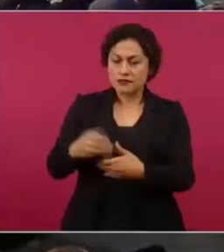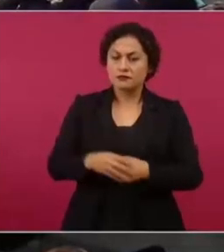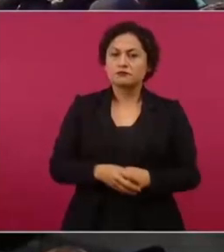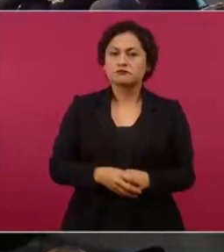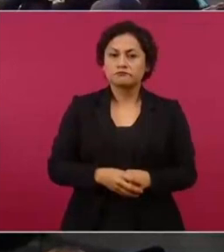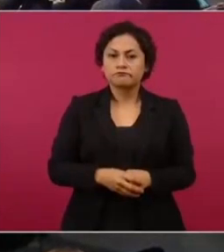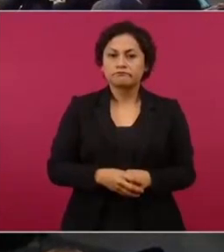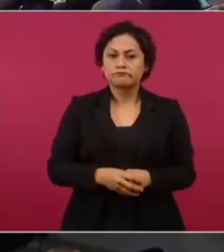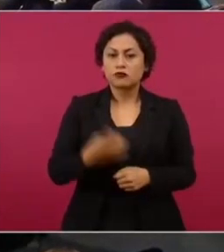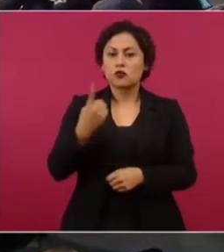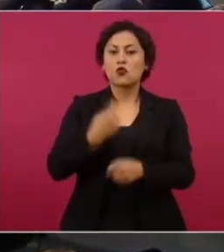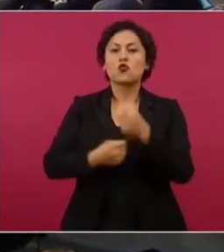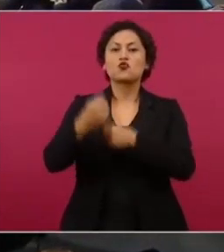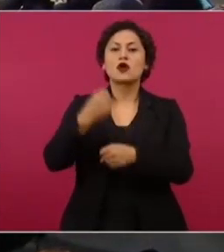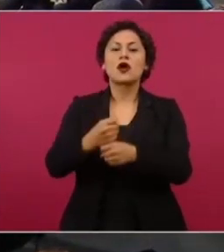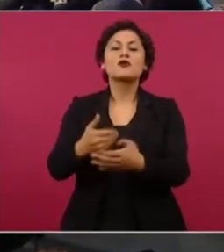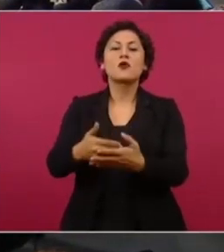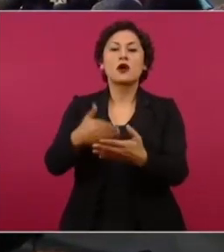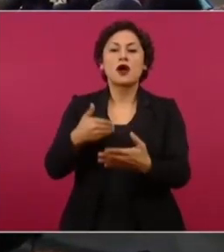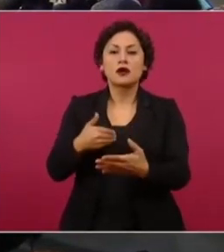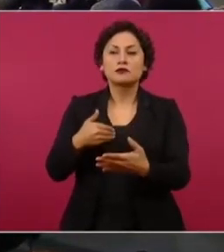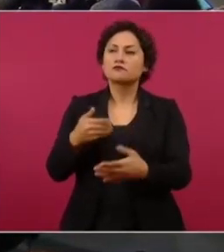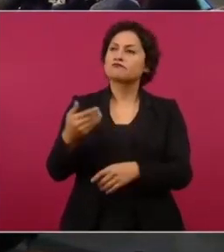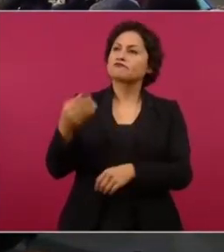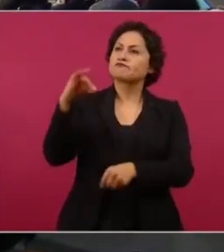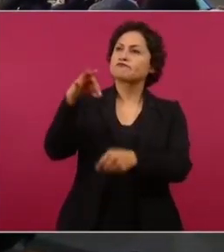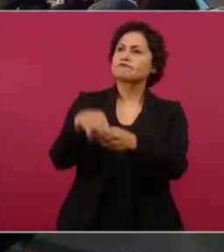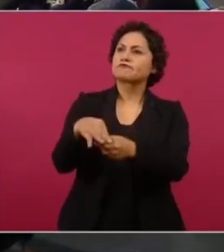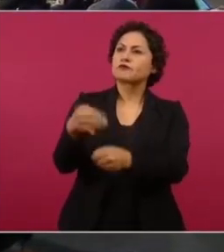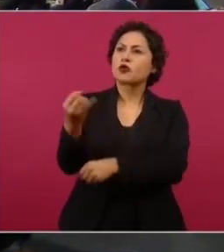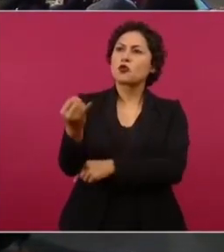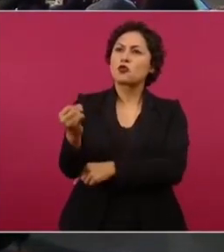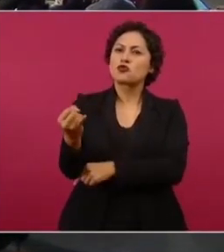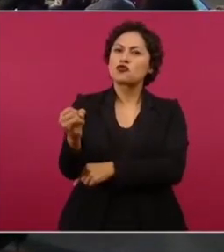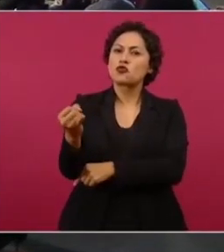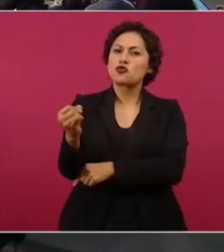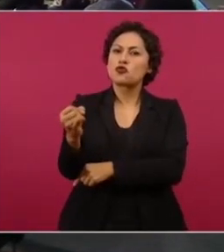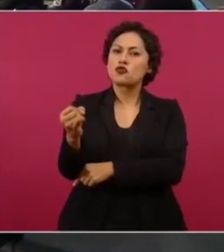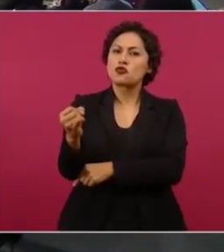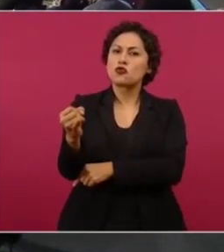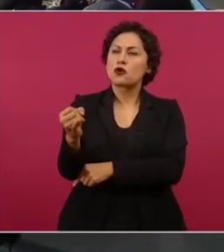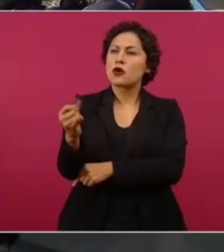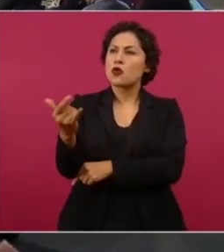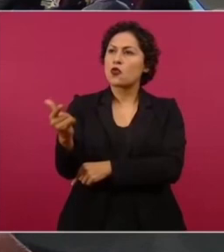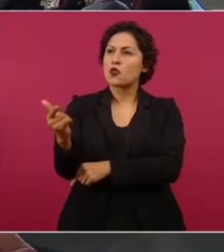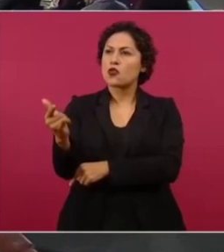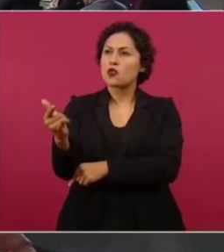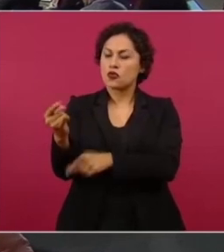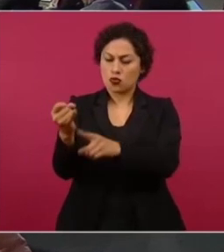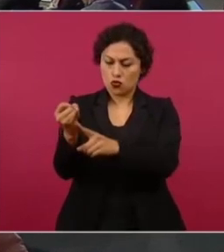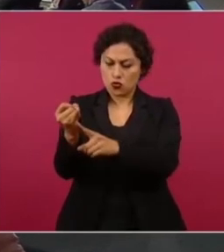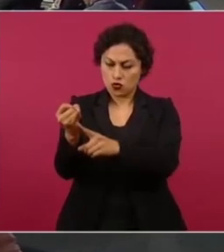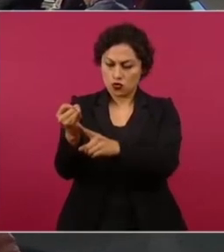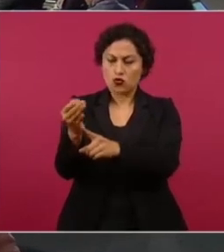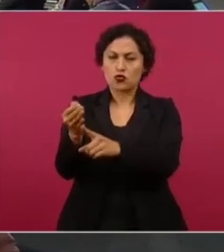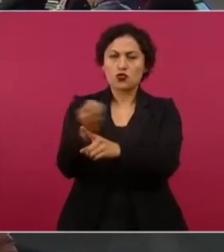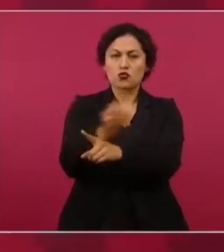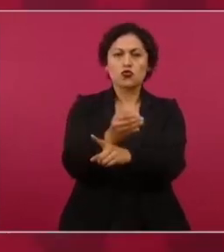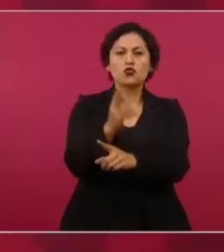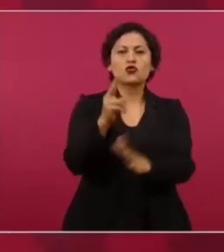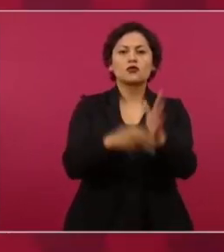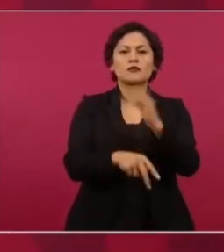un año antes la elección va a ser en junio o sea que en junio del 23